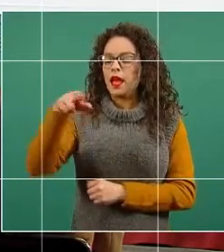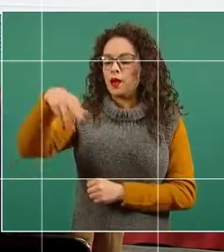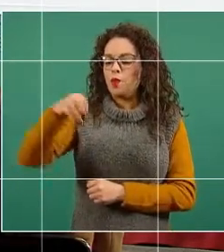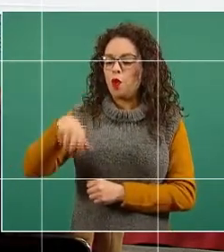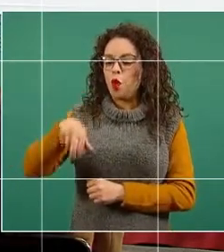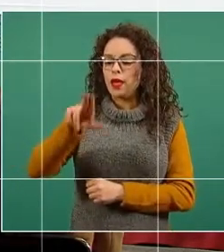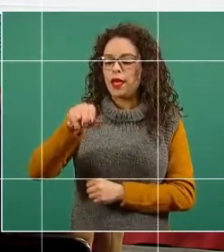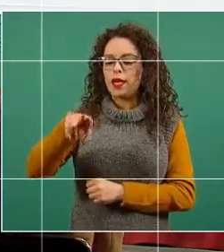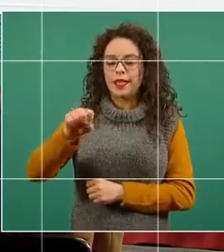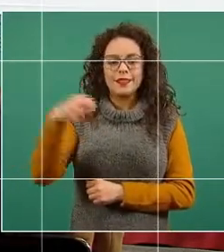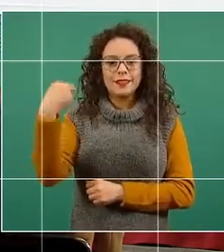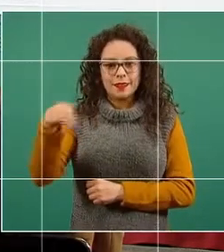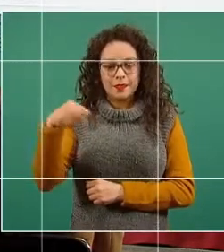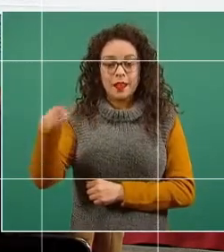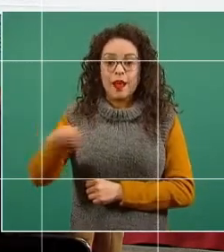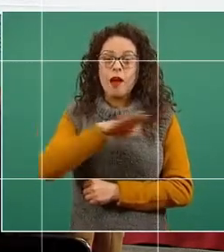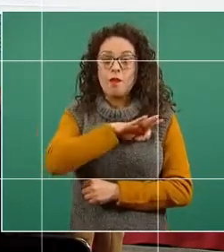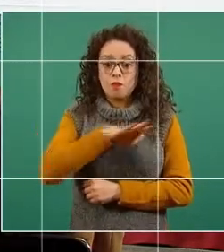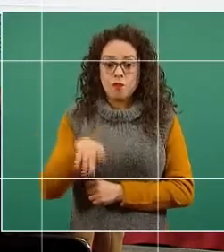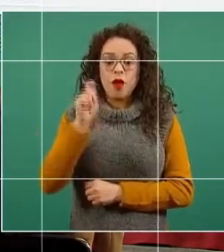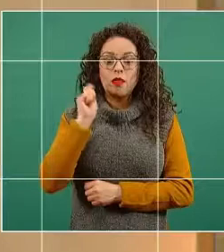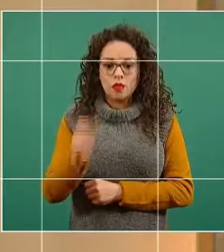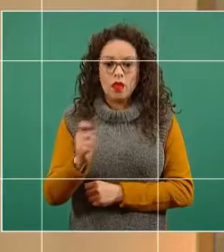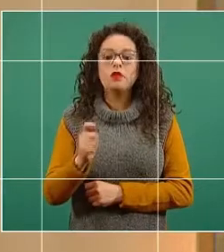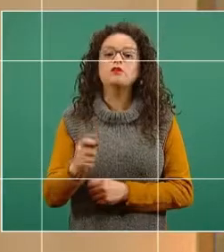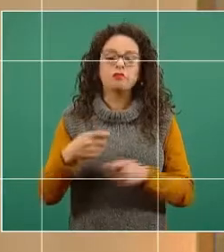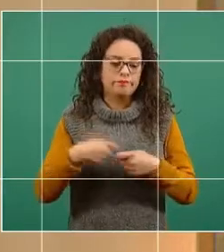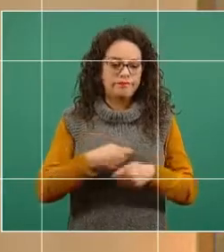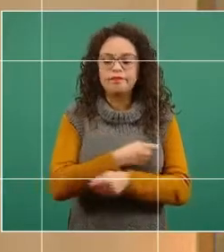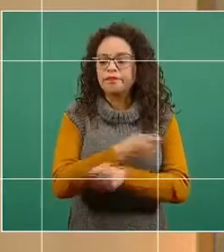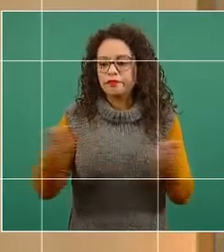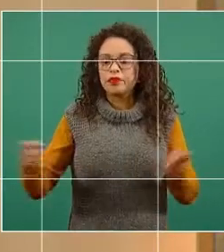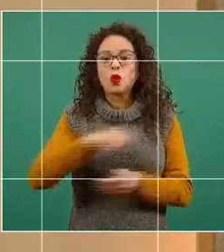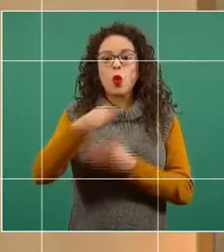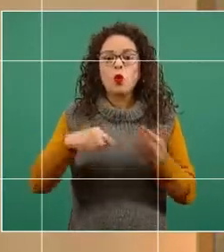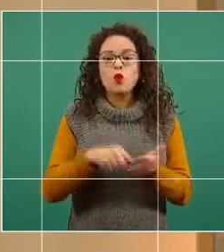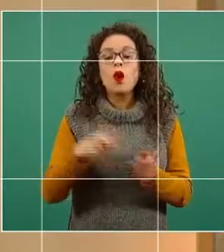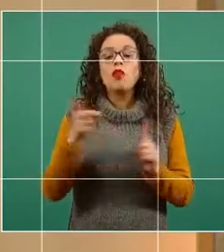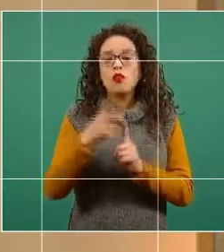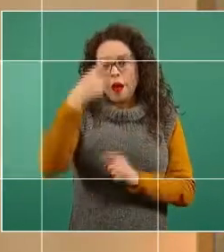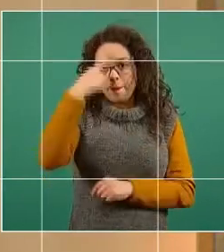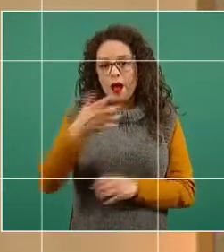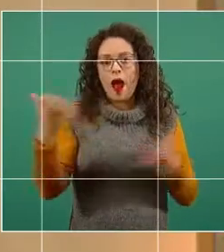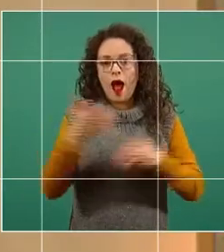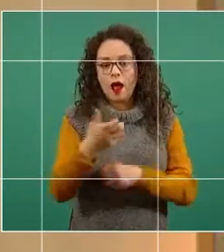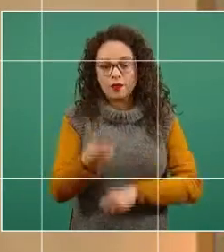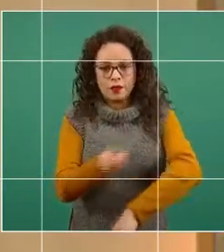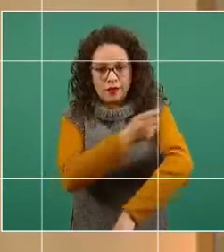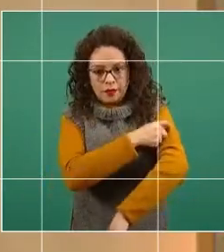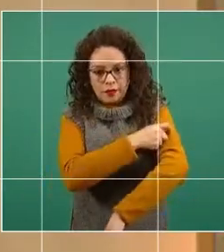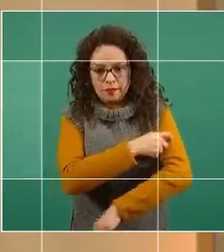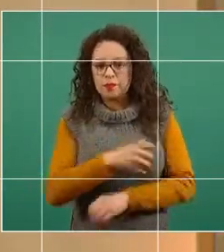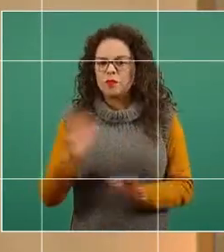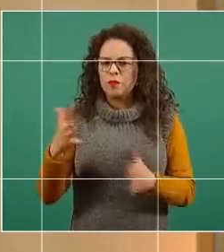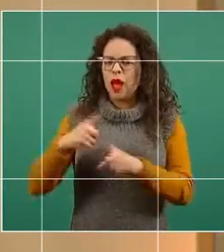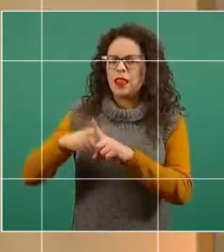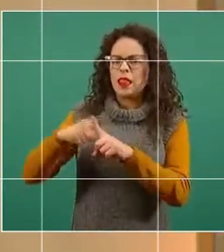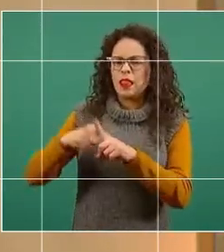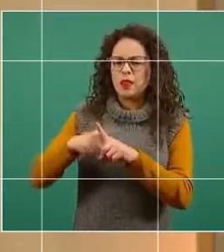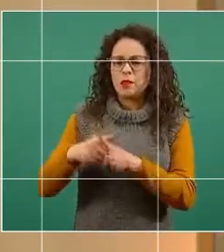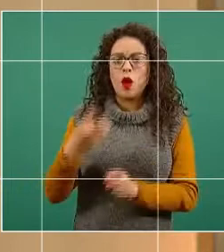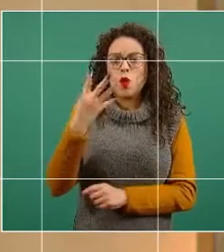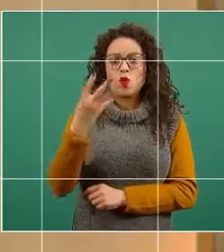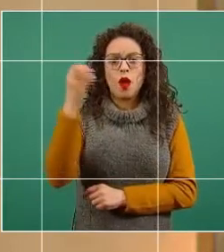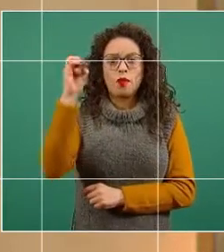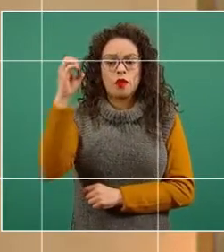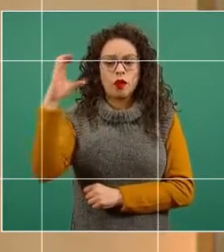permiten la distribución en el punto de uso. La temperatura de aplicación es en promedio cuatro grados